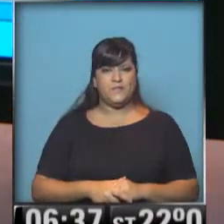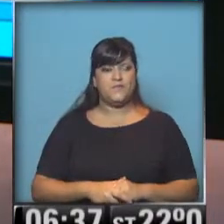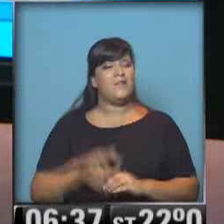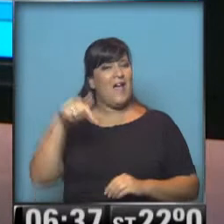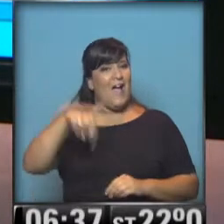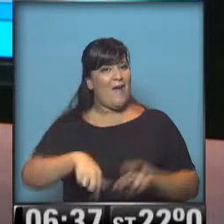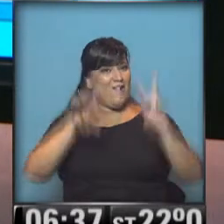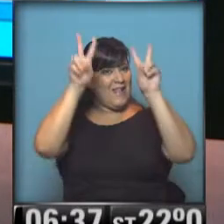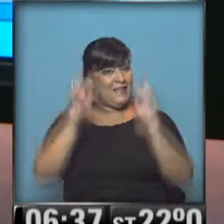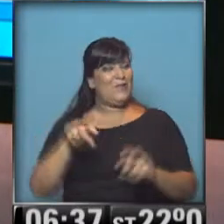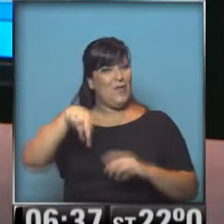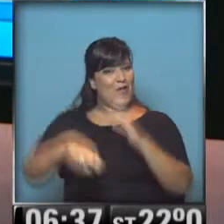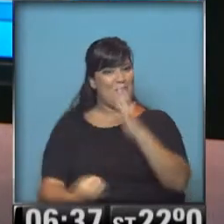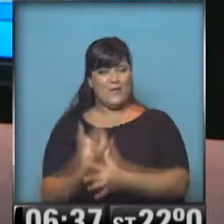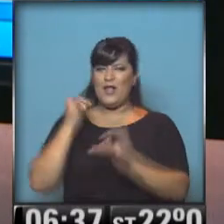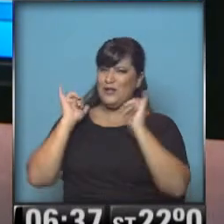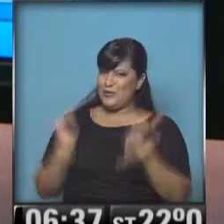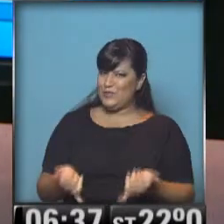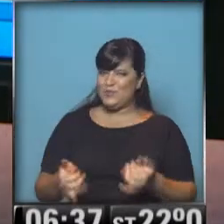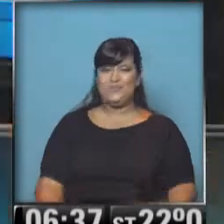¿Compartimos los títulos de esta mañanita? Compartimos.